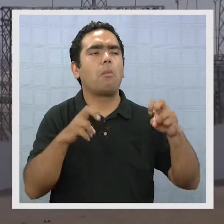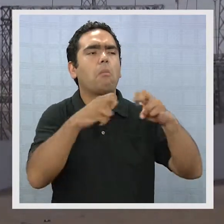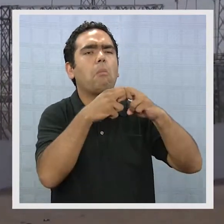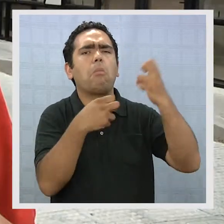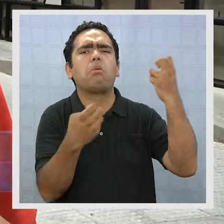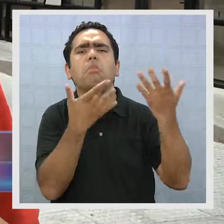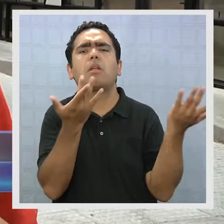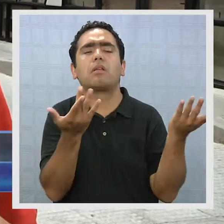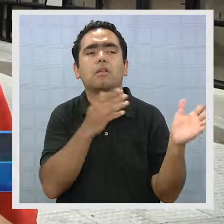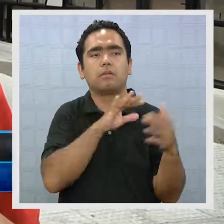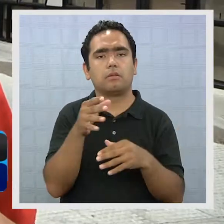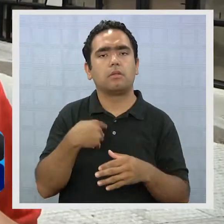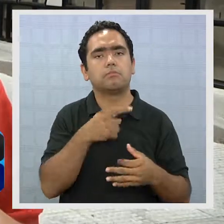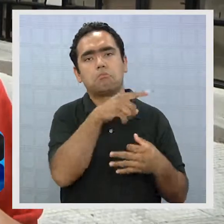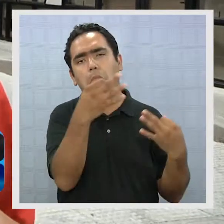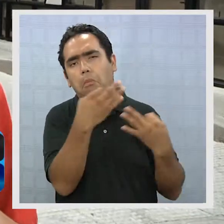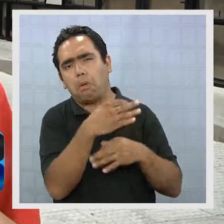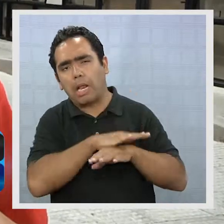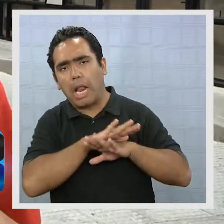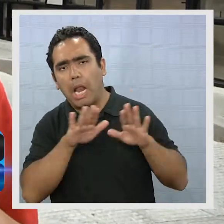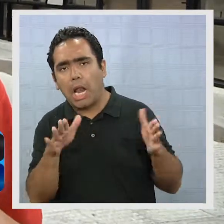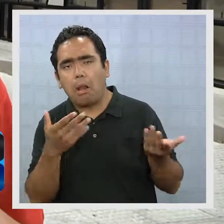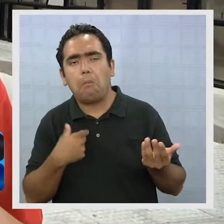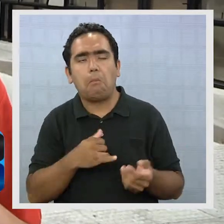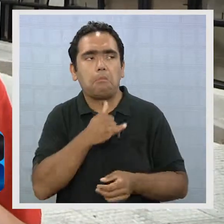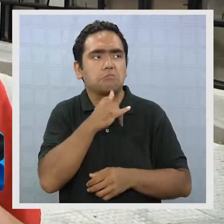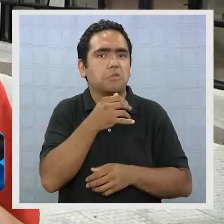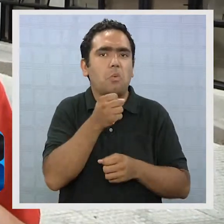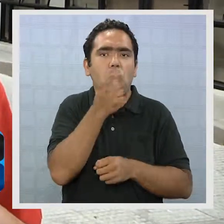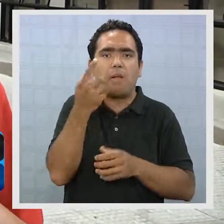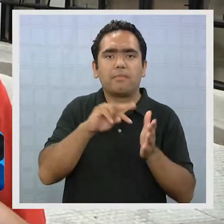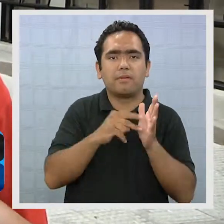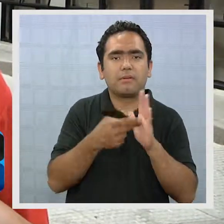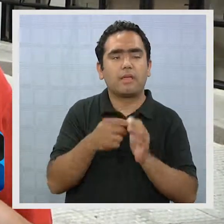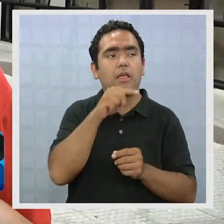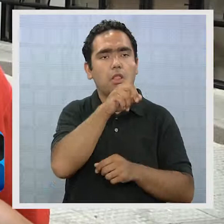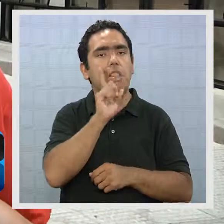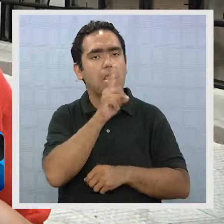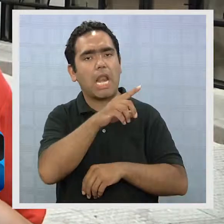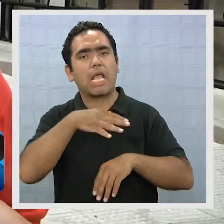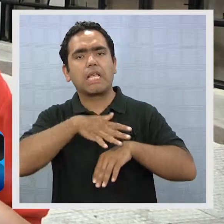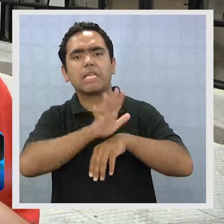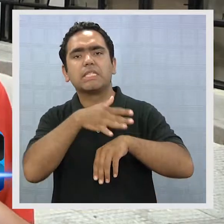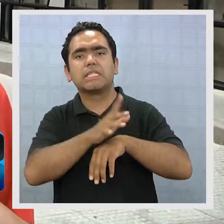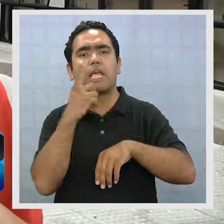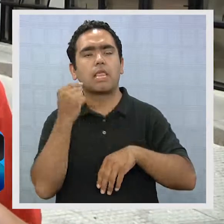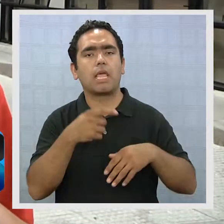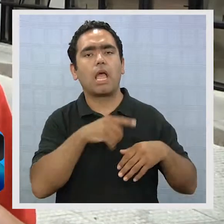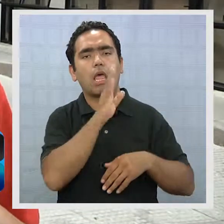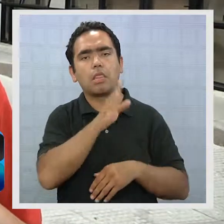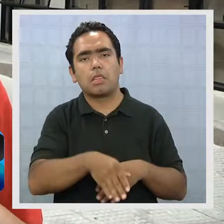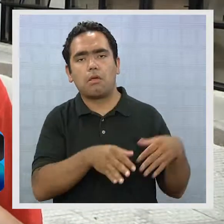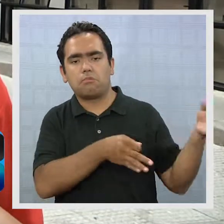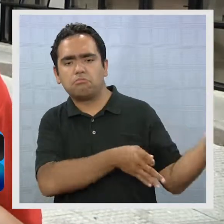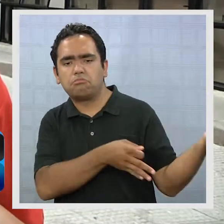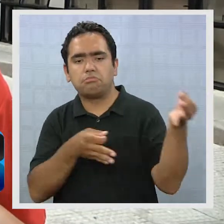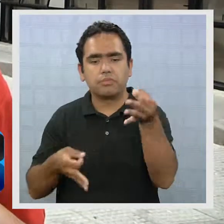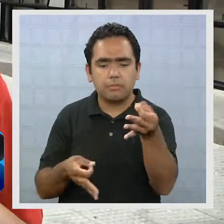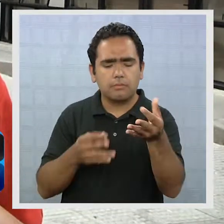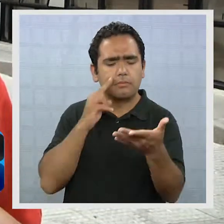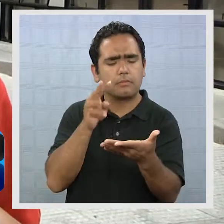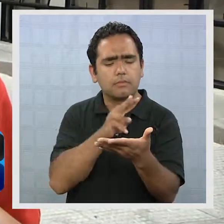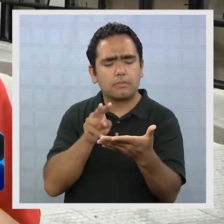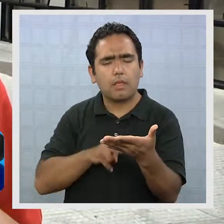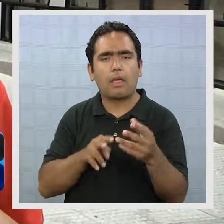precisar cuál es el problema que tiene. Ellos tienen 15 días para poder hacerle llegar